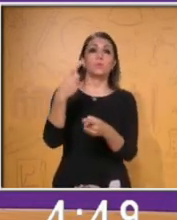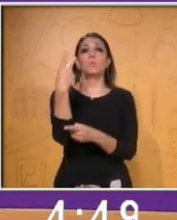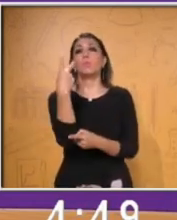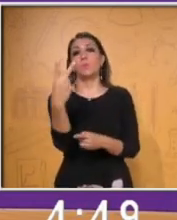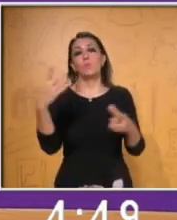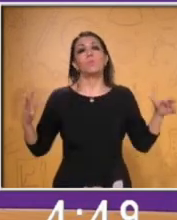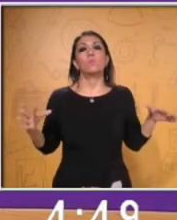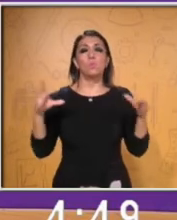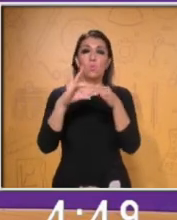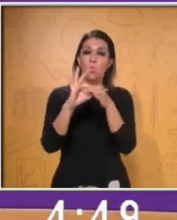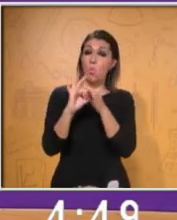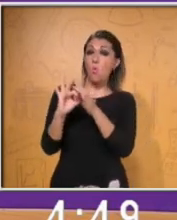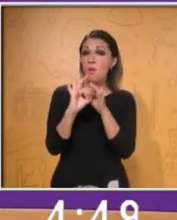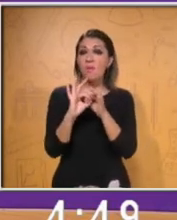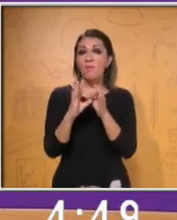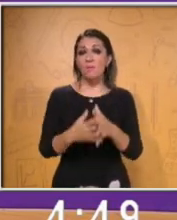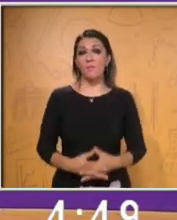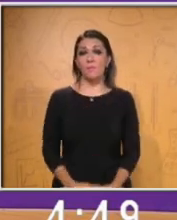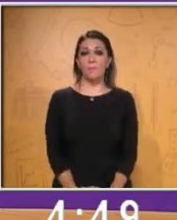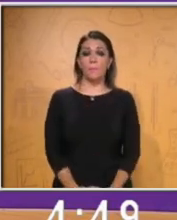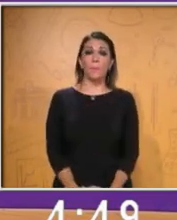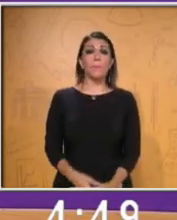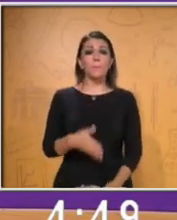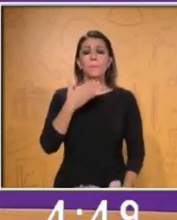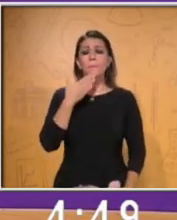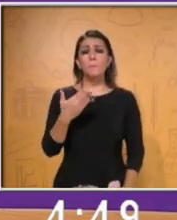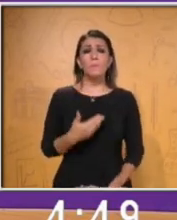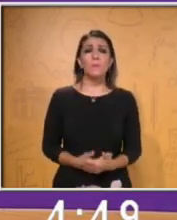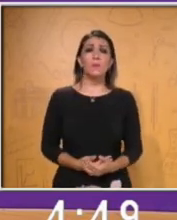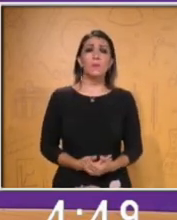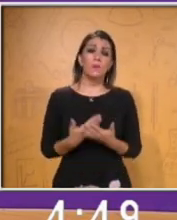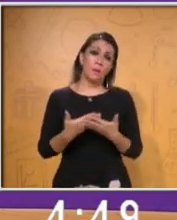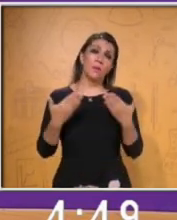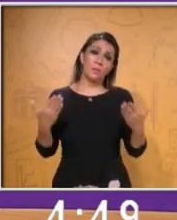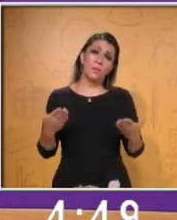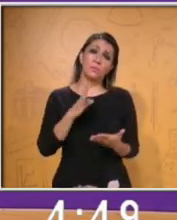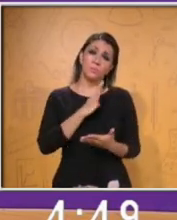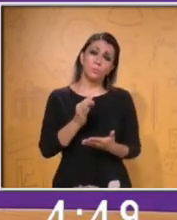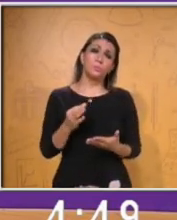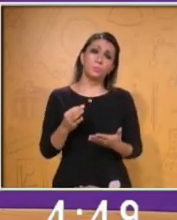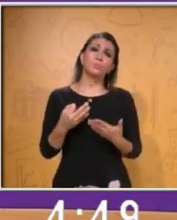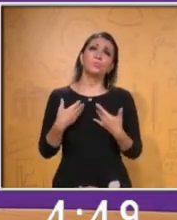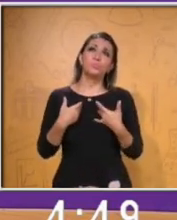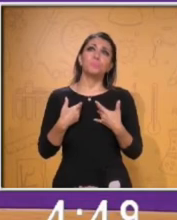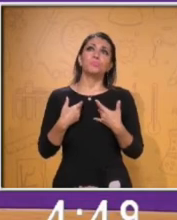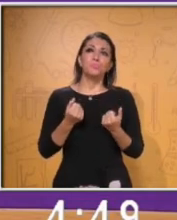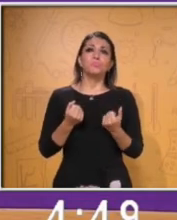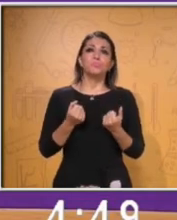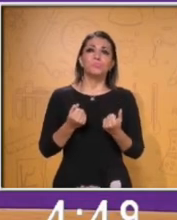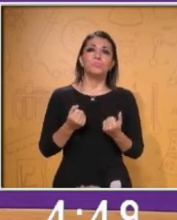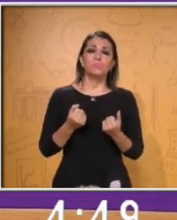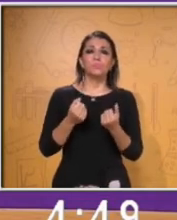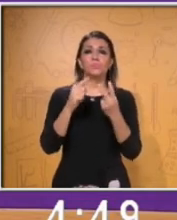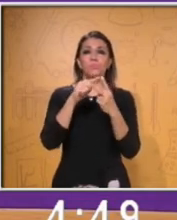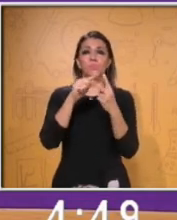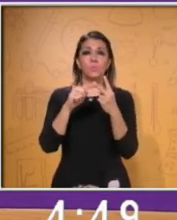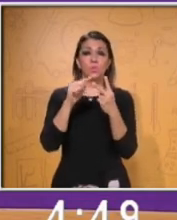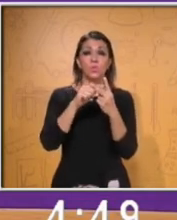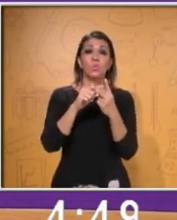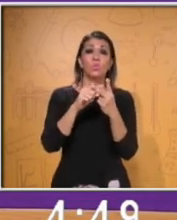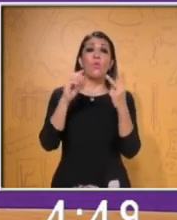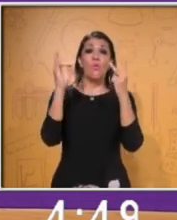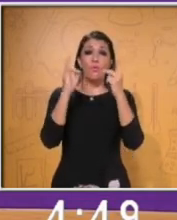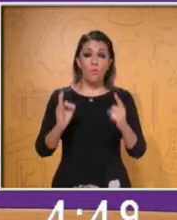muy unidos. Muy bien, entonces con esto podemos aprender acerca de dos tipos de